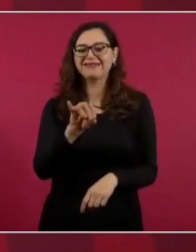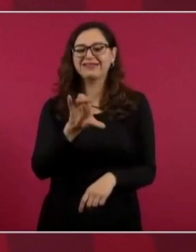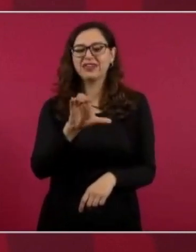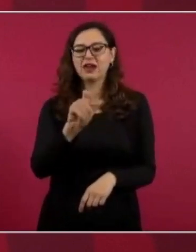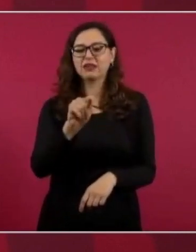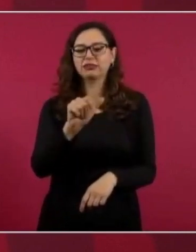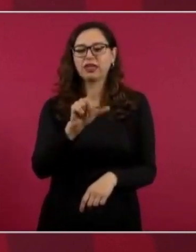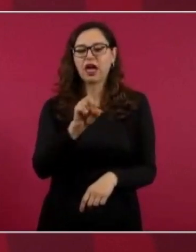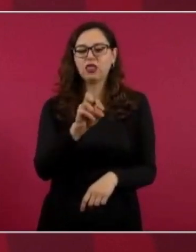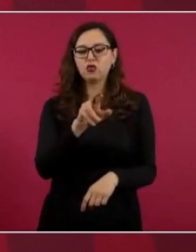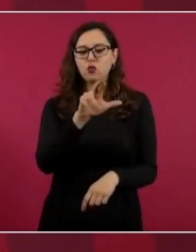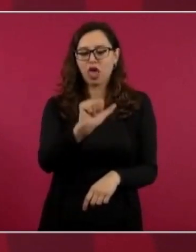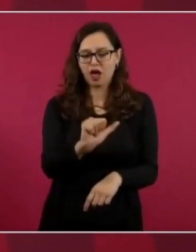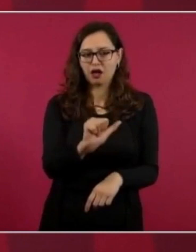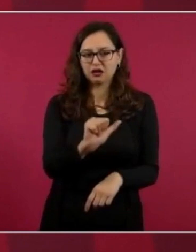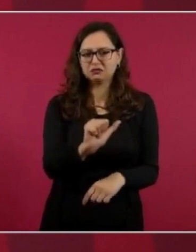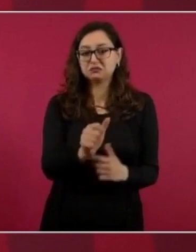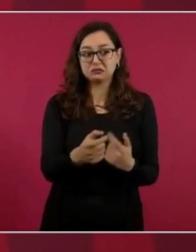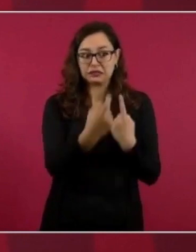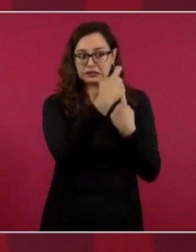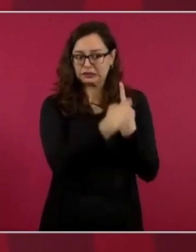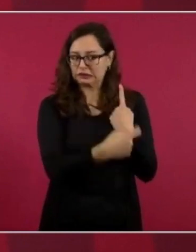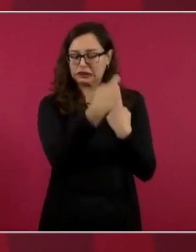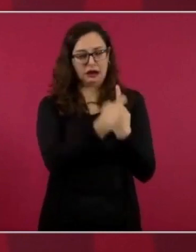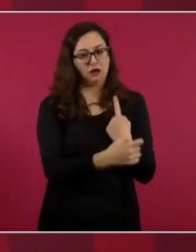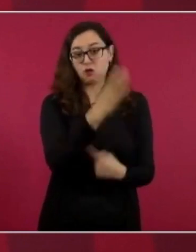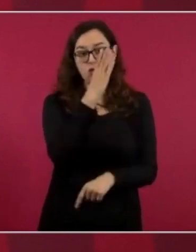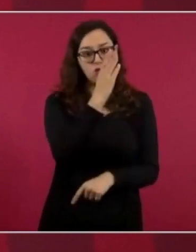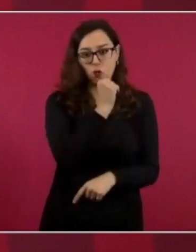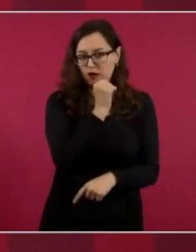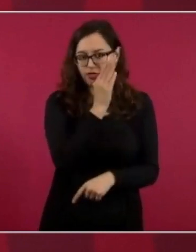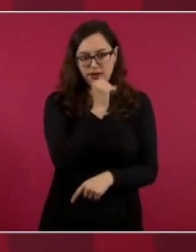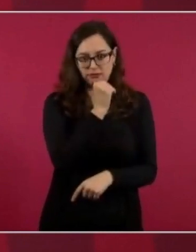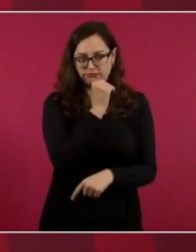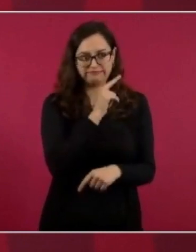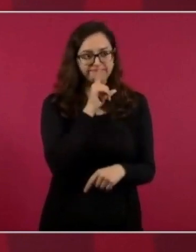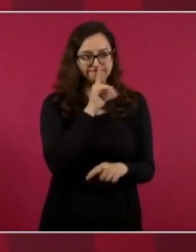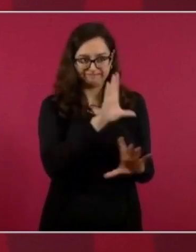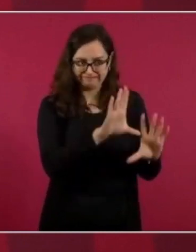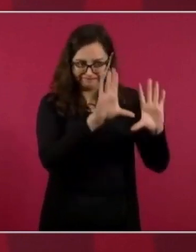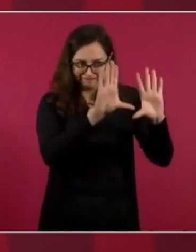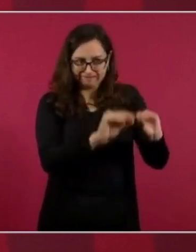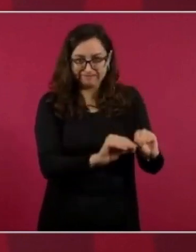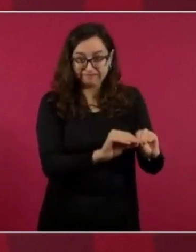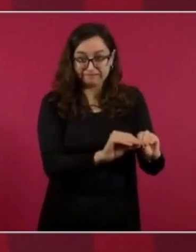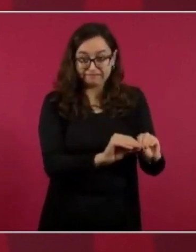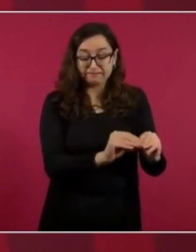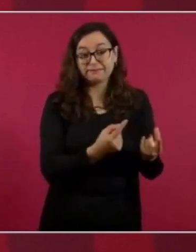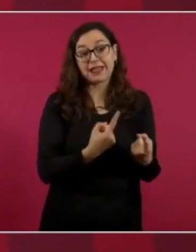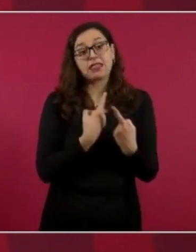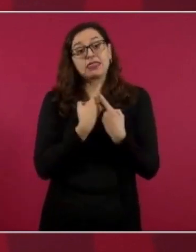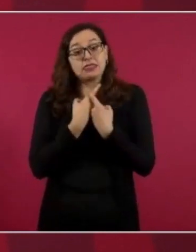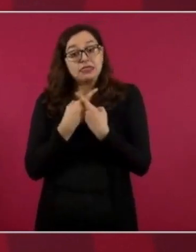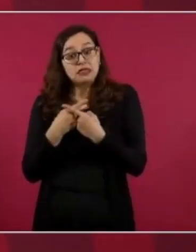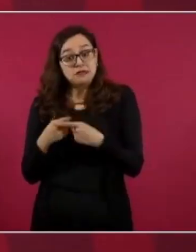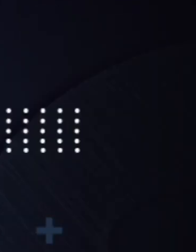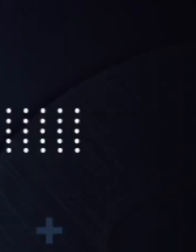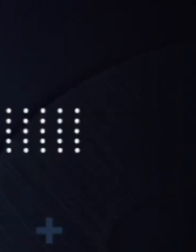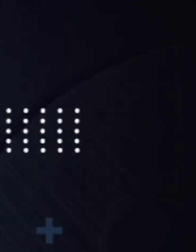pero en las democracias tiene que haber crítica y se tiene que garantizar el derecho a disentir.